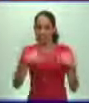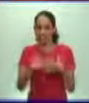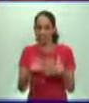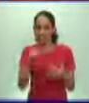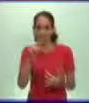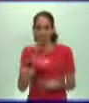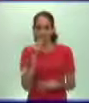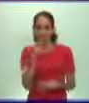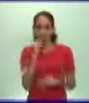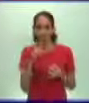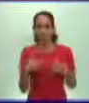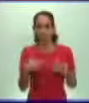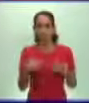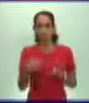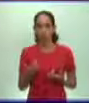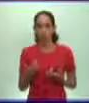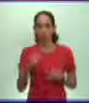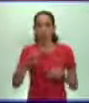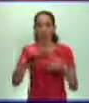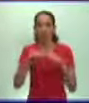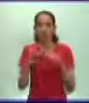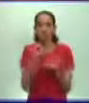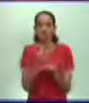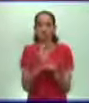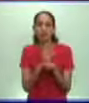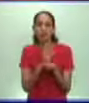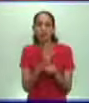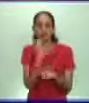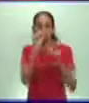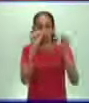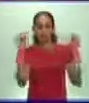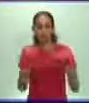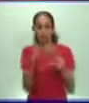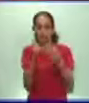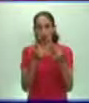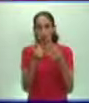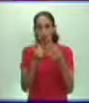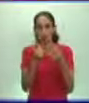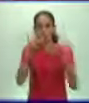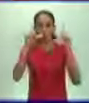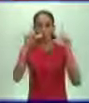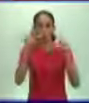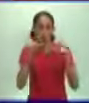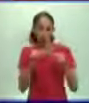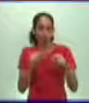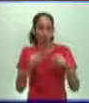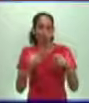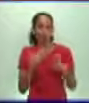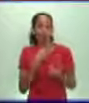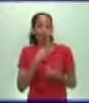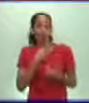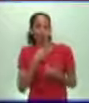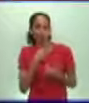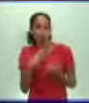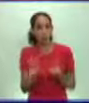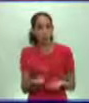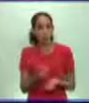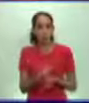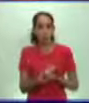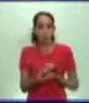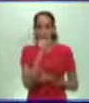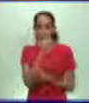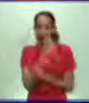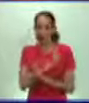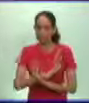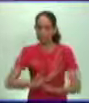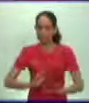va a entrar este sistema económico-social en una crisis. Crisis que le va a llevar precisamente a su decadencia. Y recuerden